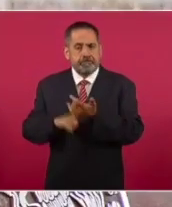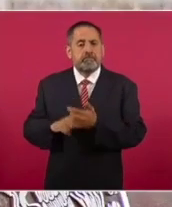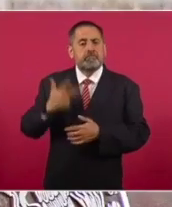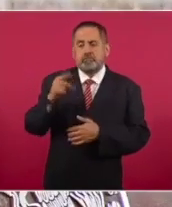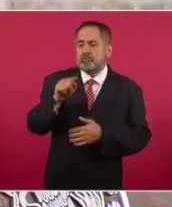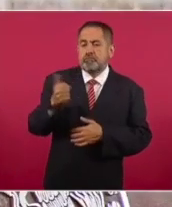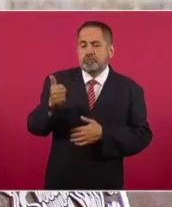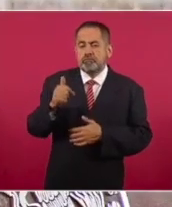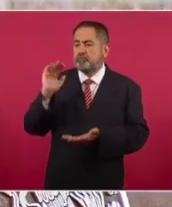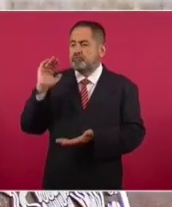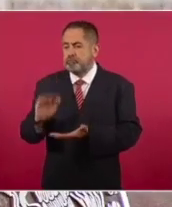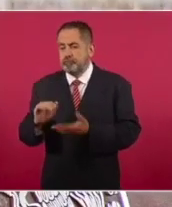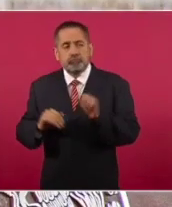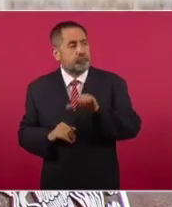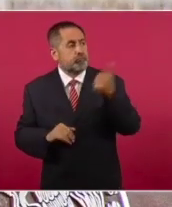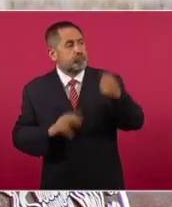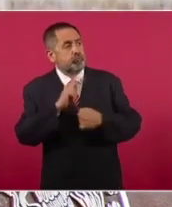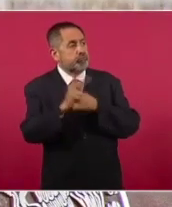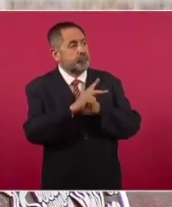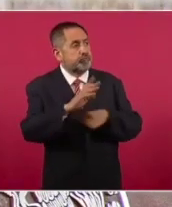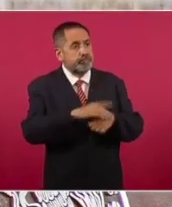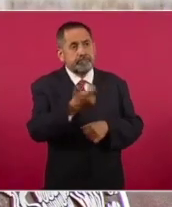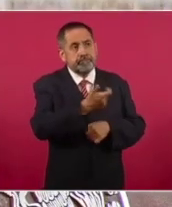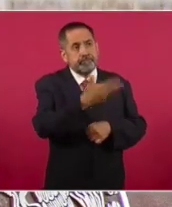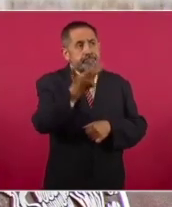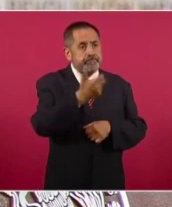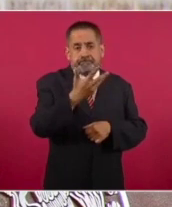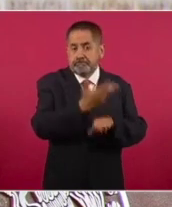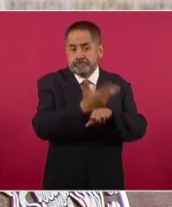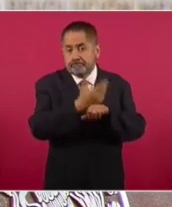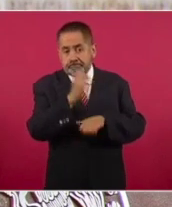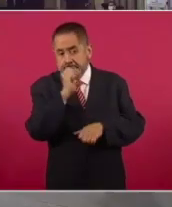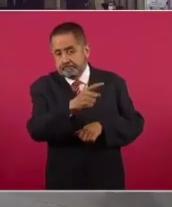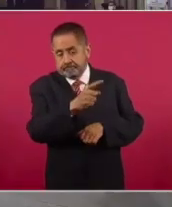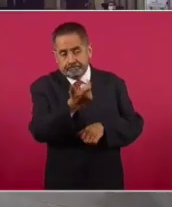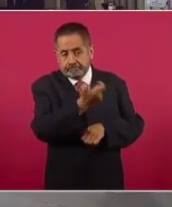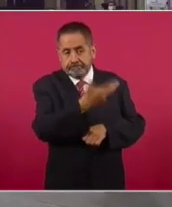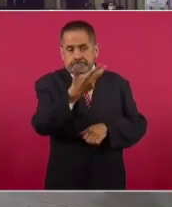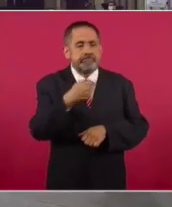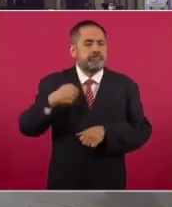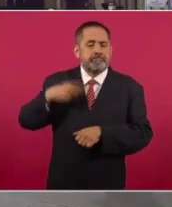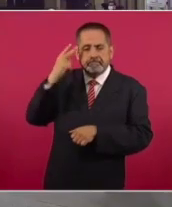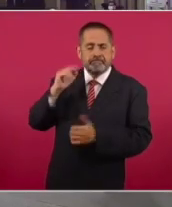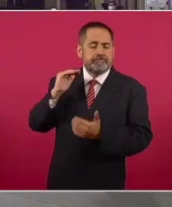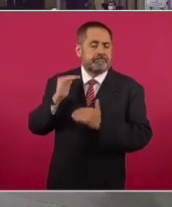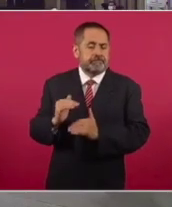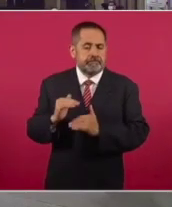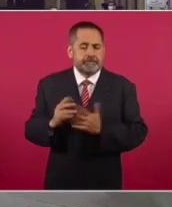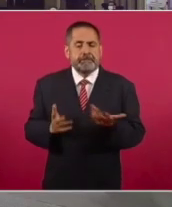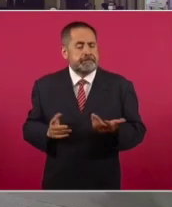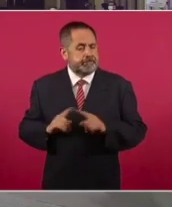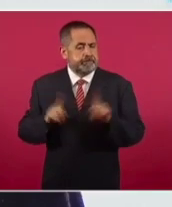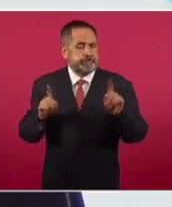México está más baja que la de otros países, incluyendo Estados Unidos. Y esta es una gran diferencia,